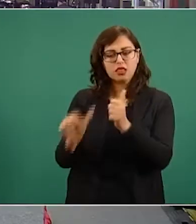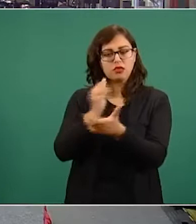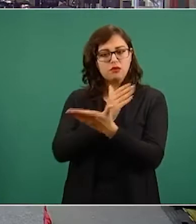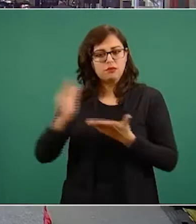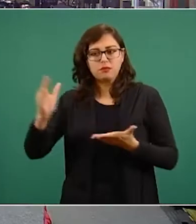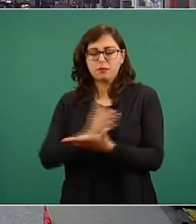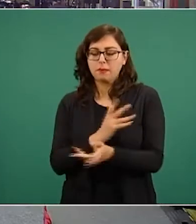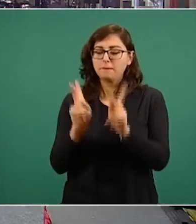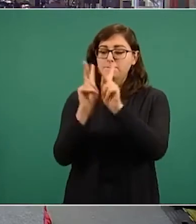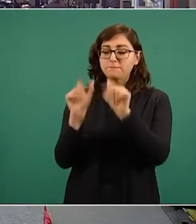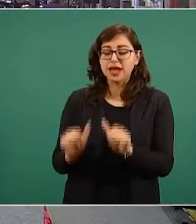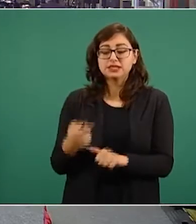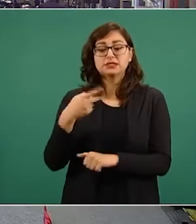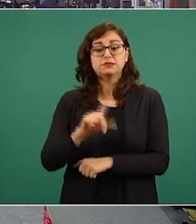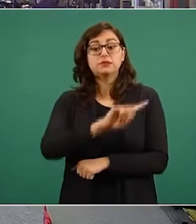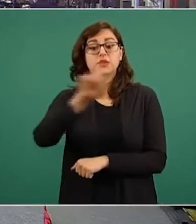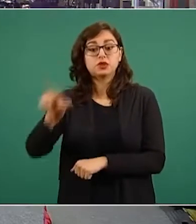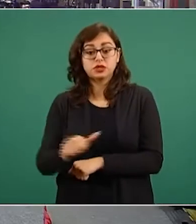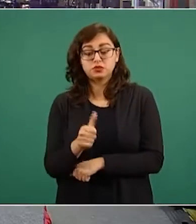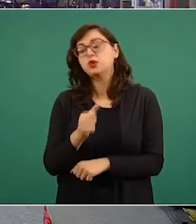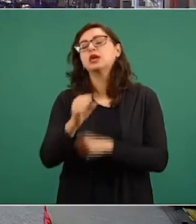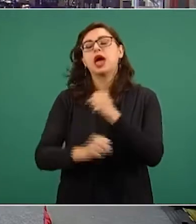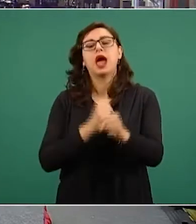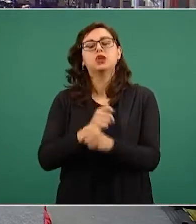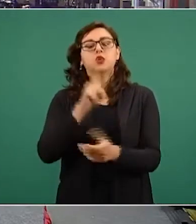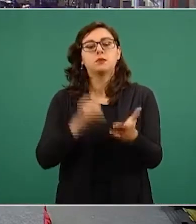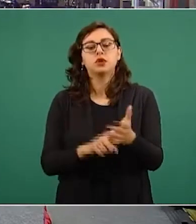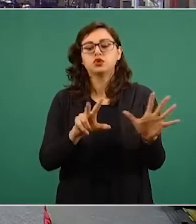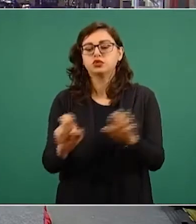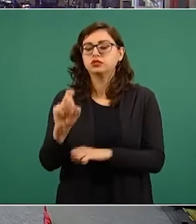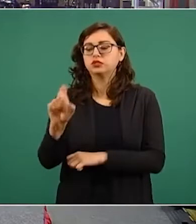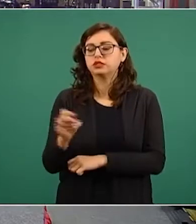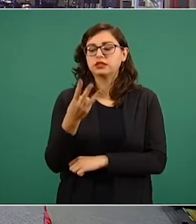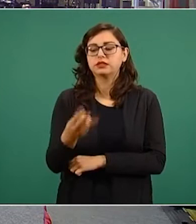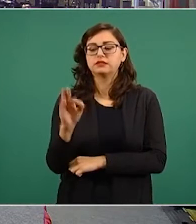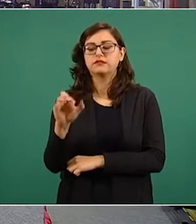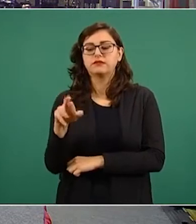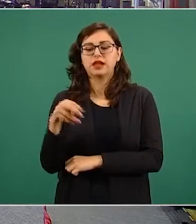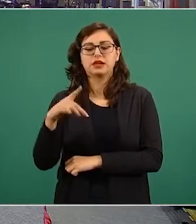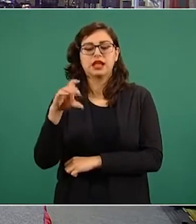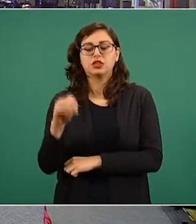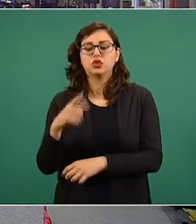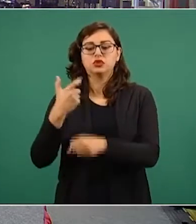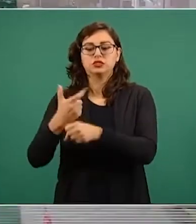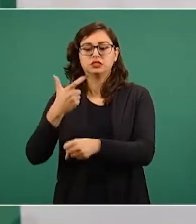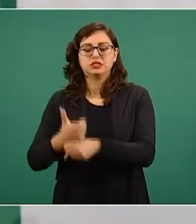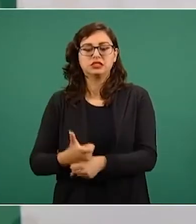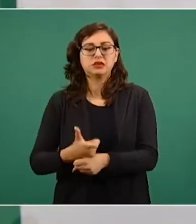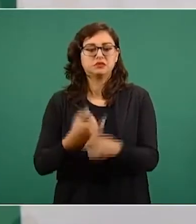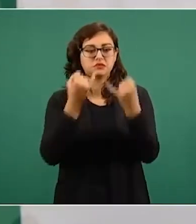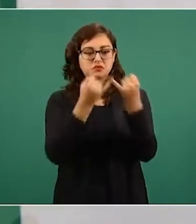pero Fernando VII murió en 1833 sin haber reconocido nuestra